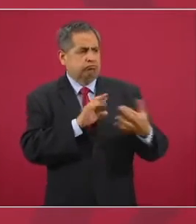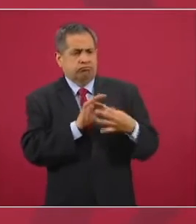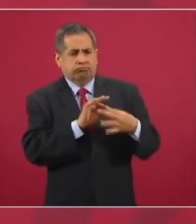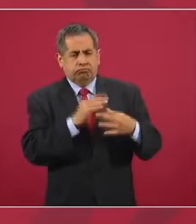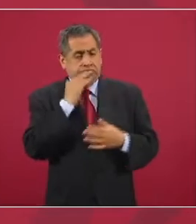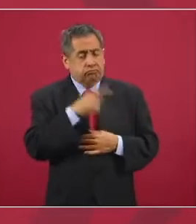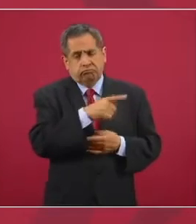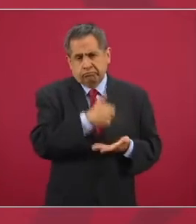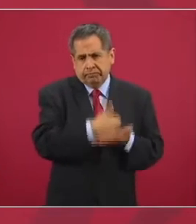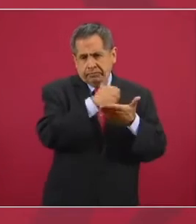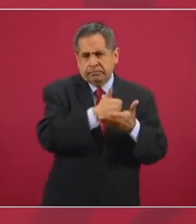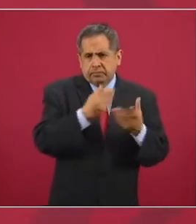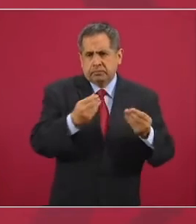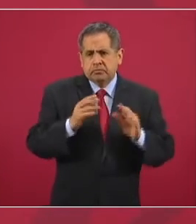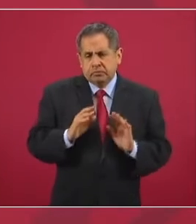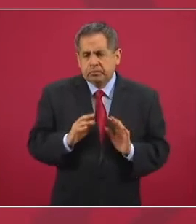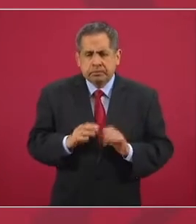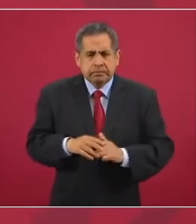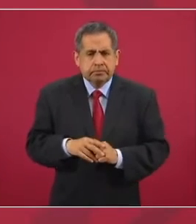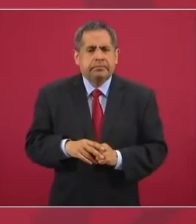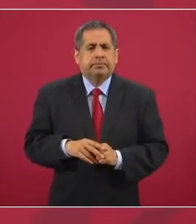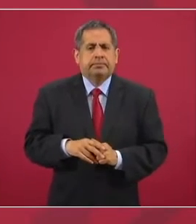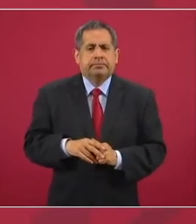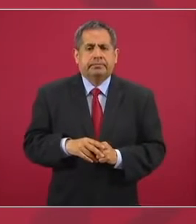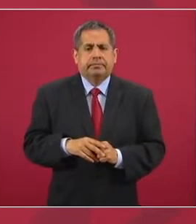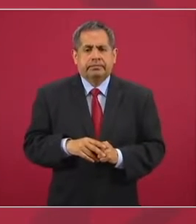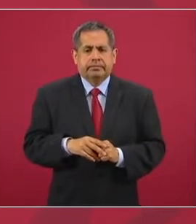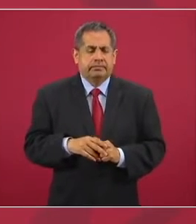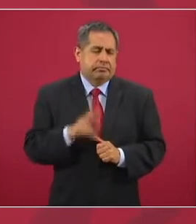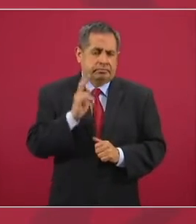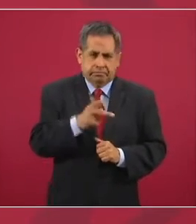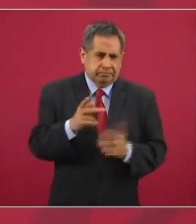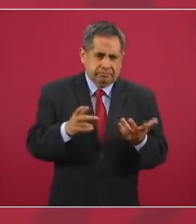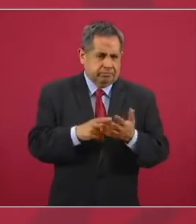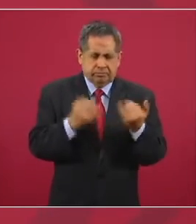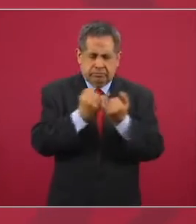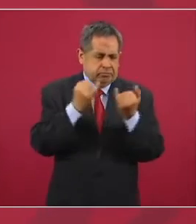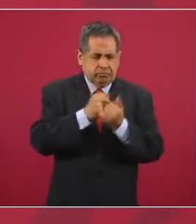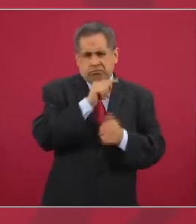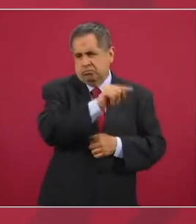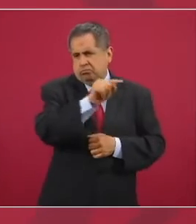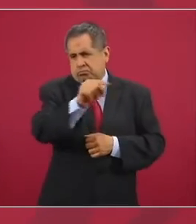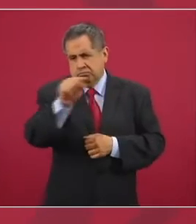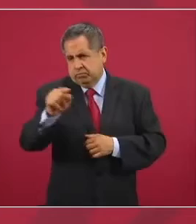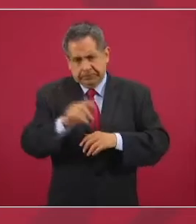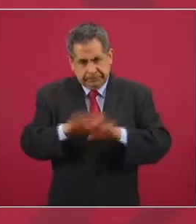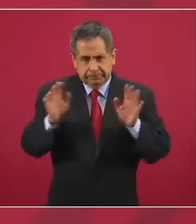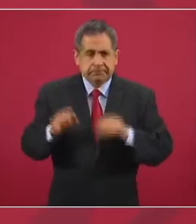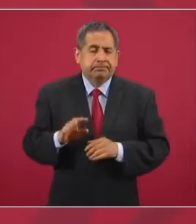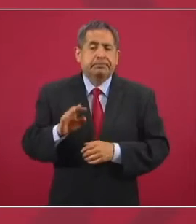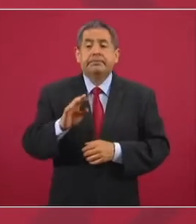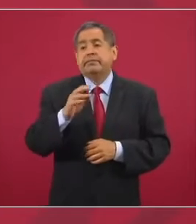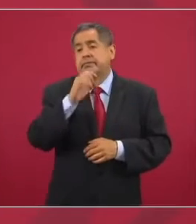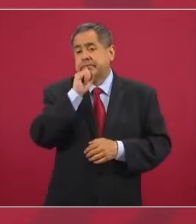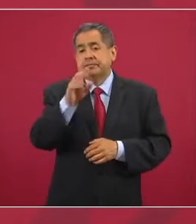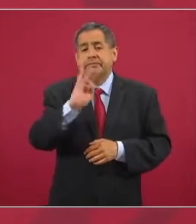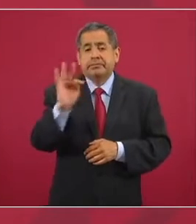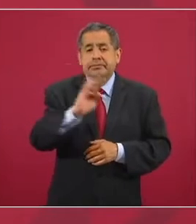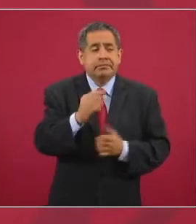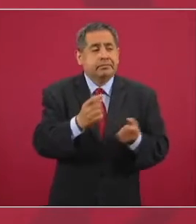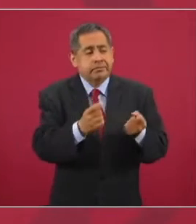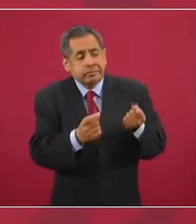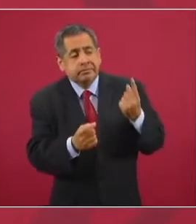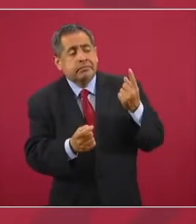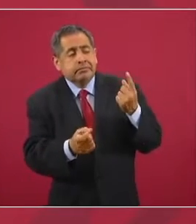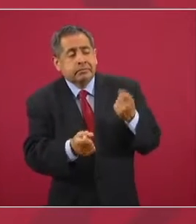y han ayudado, como en todo, puede ser que en algunos